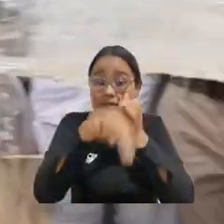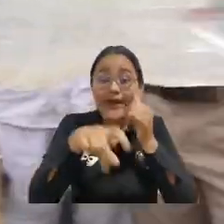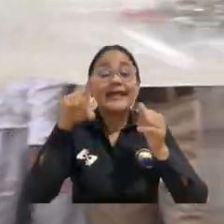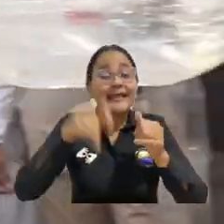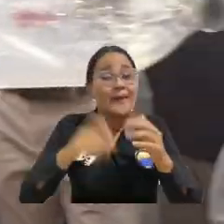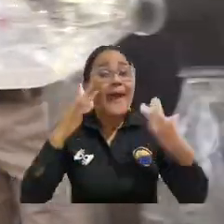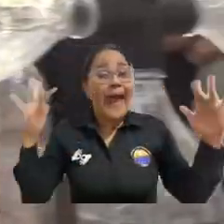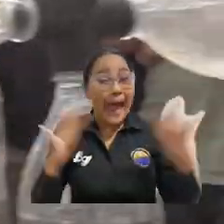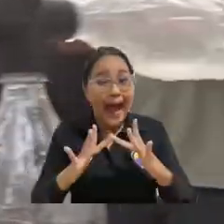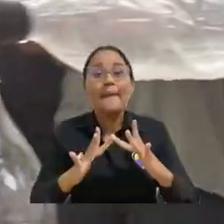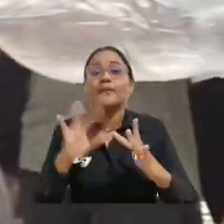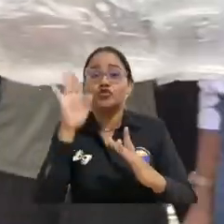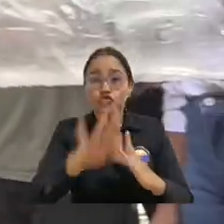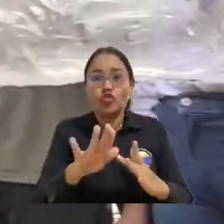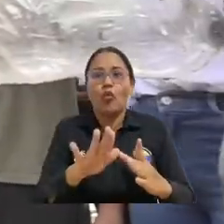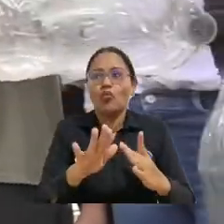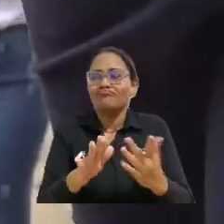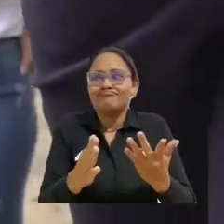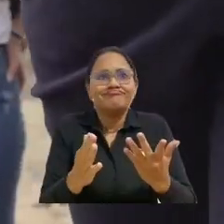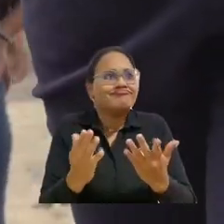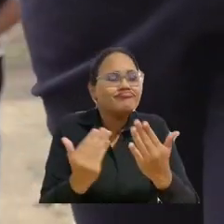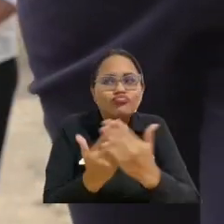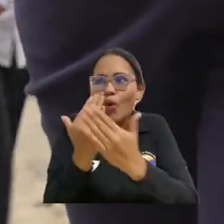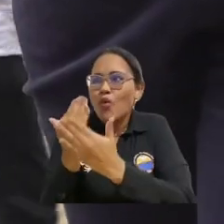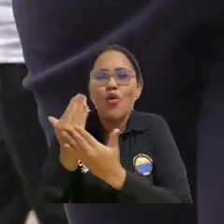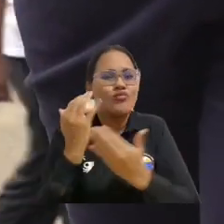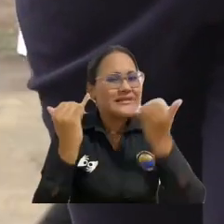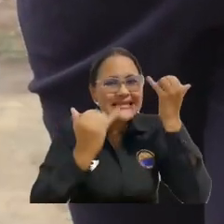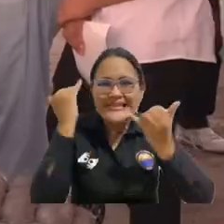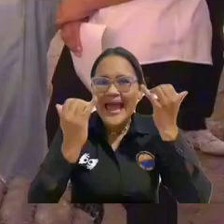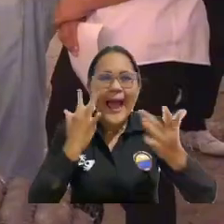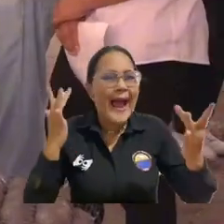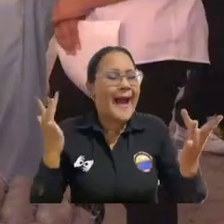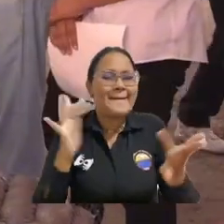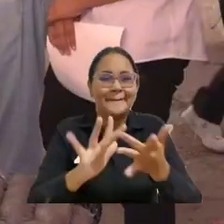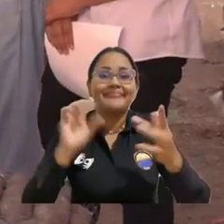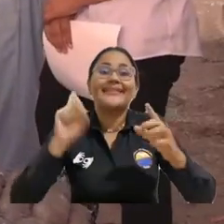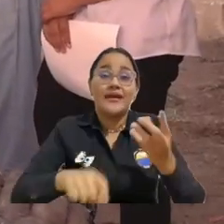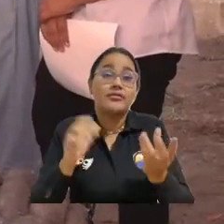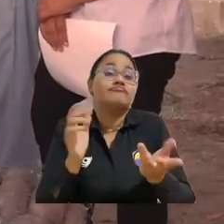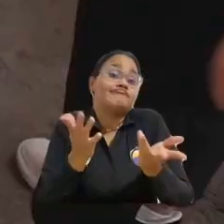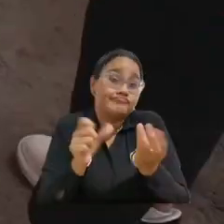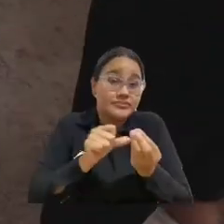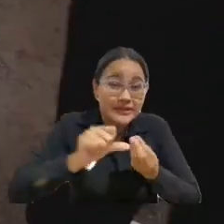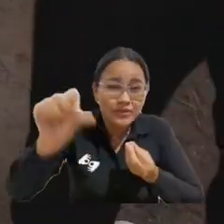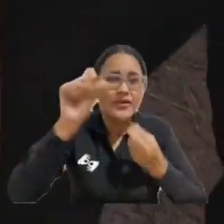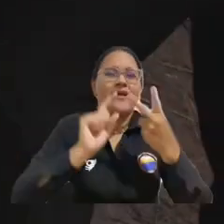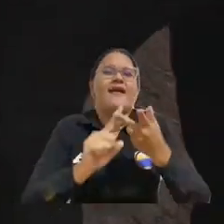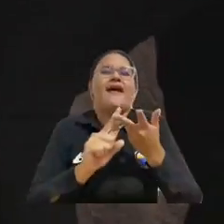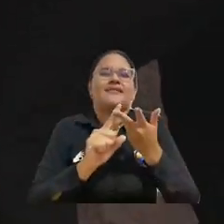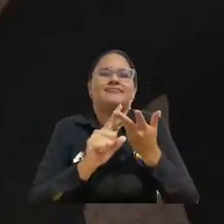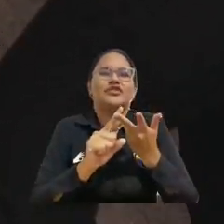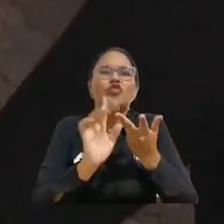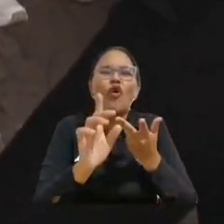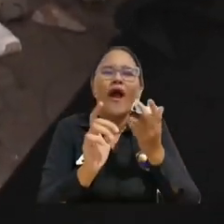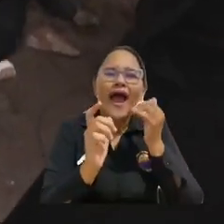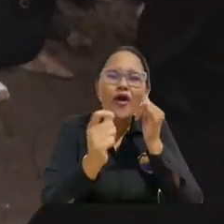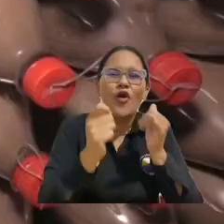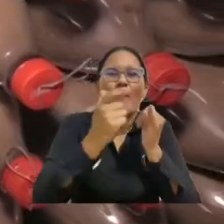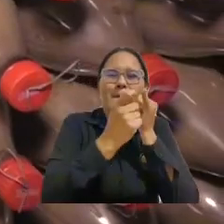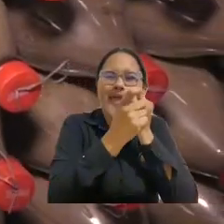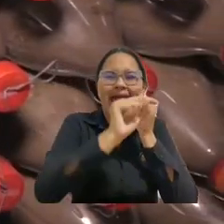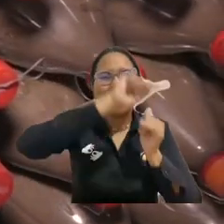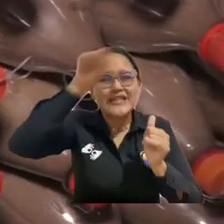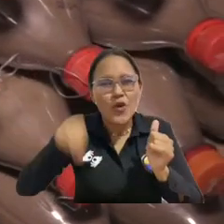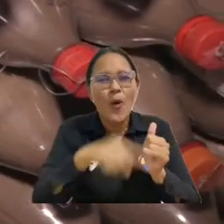tiene que transformarse y adaptarse a los nuevos tiempos e incorporar de forma integrada permanentemente los criterios de sostenibilidad, de economía circular